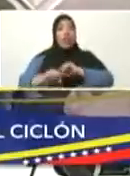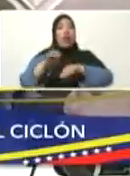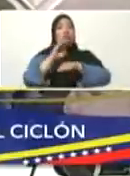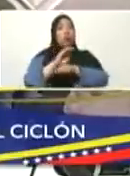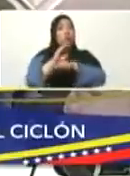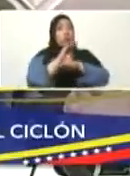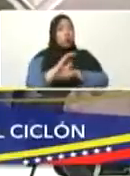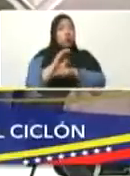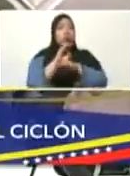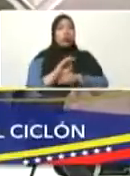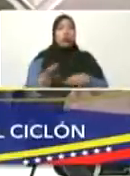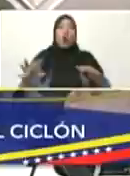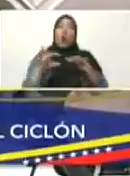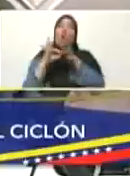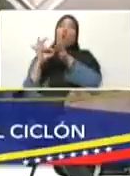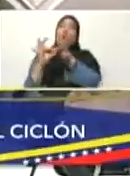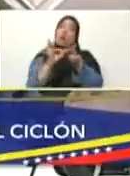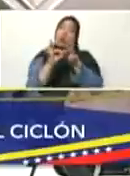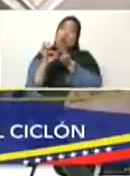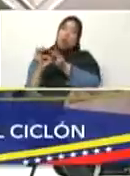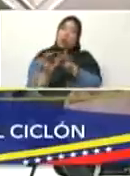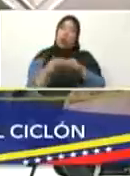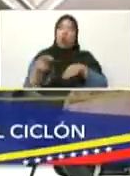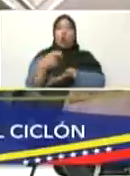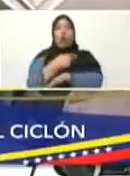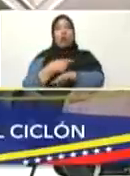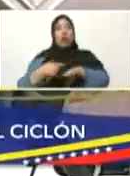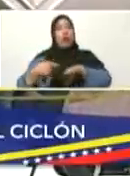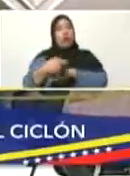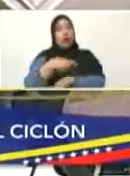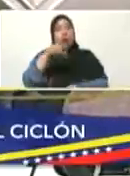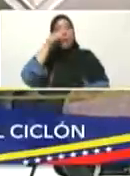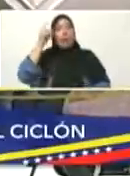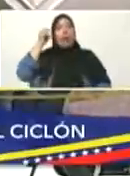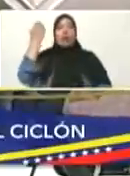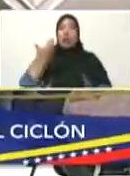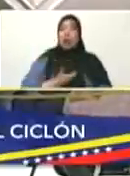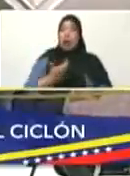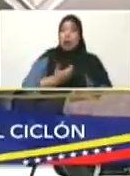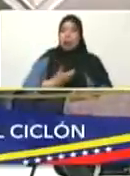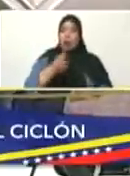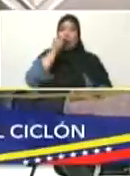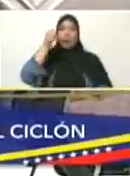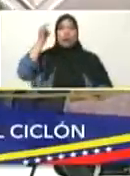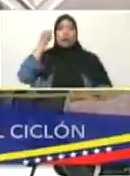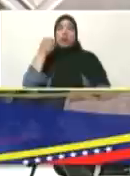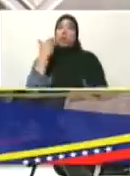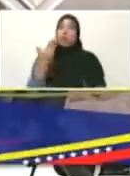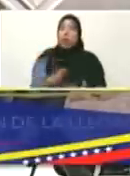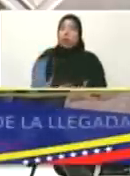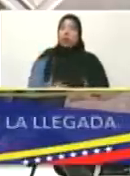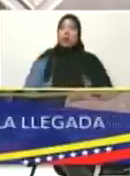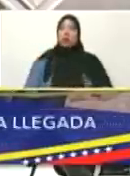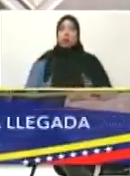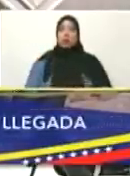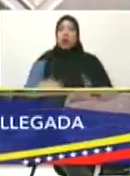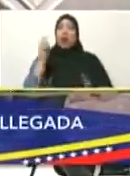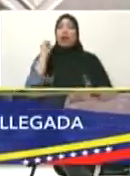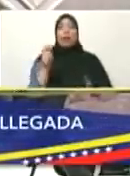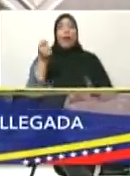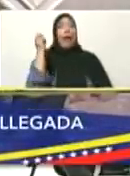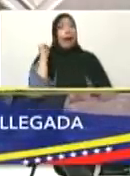máxima unión. Gobernadores, gobernadoras, alcaldes, alcaldesas. Bueno, a la tarea, pues.